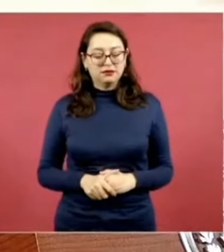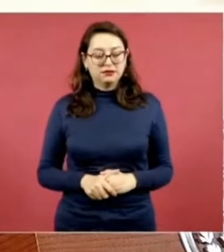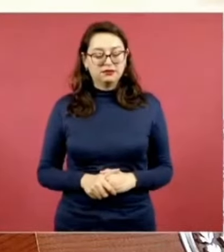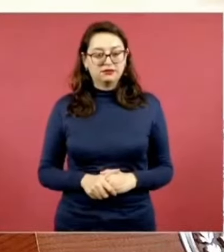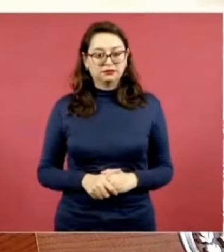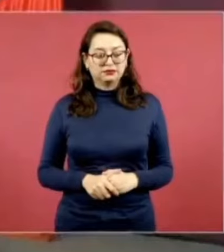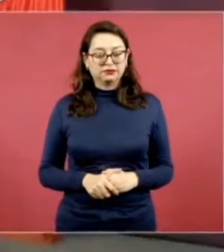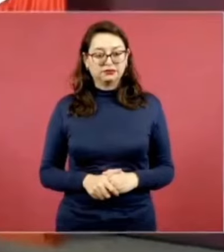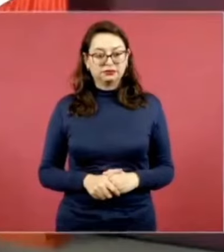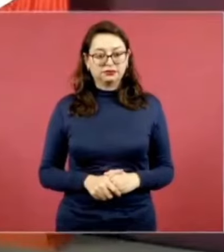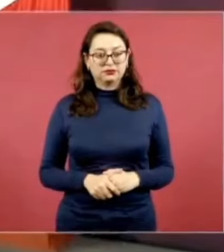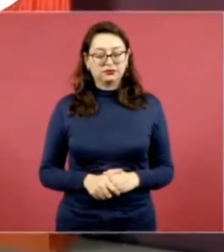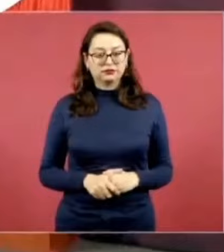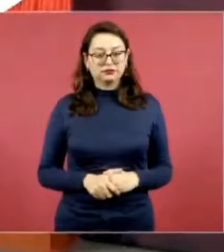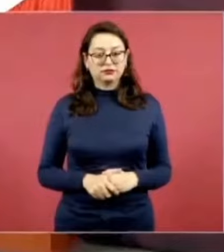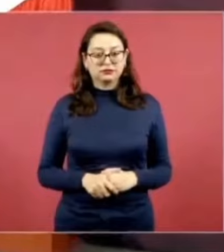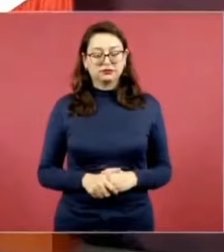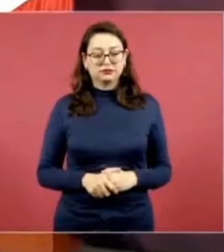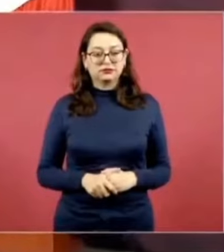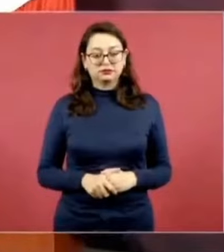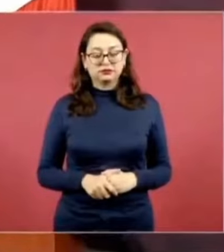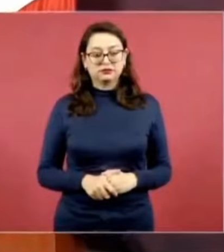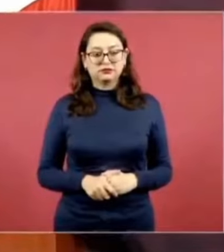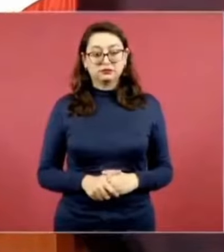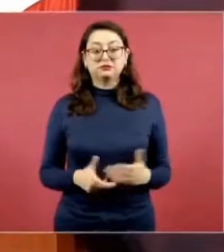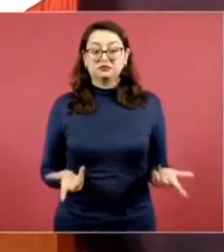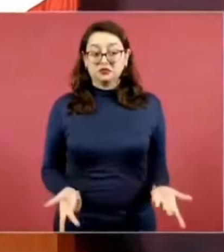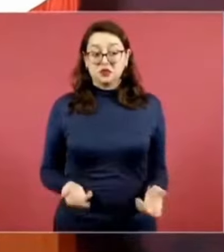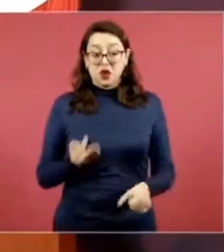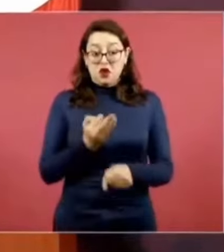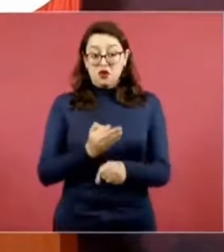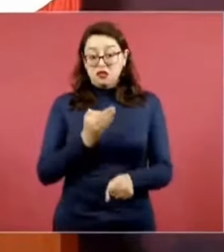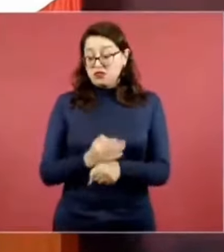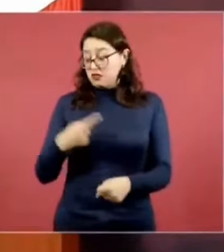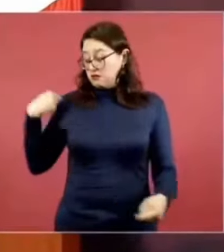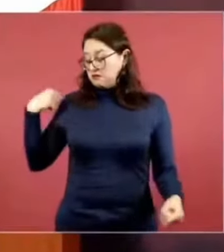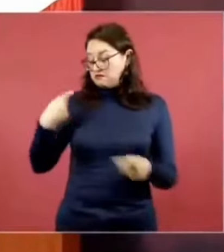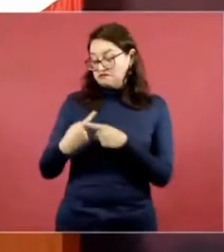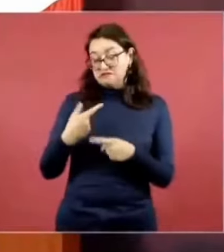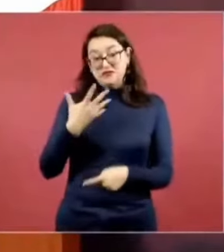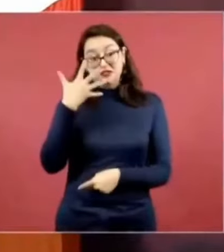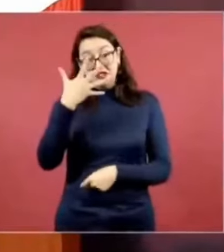los está demostrado que si no hay corrupción